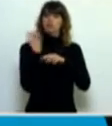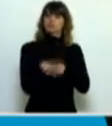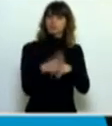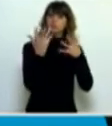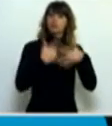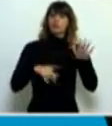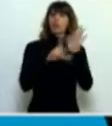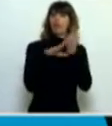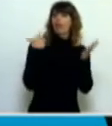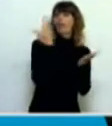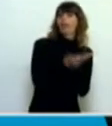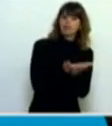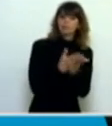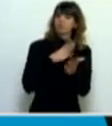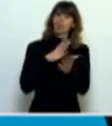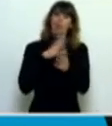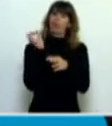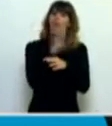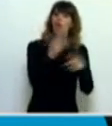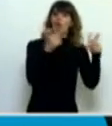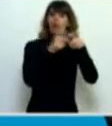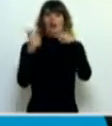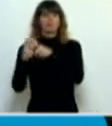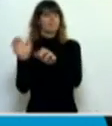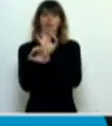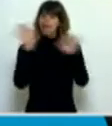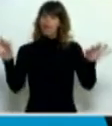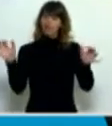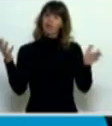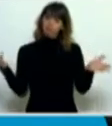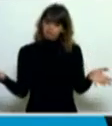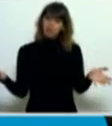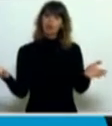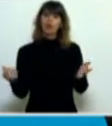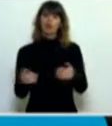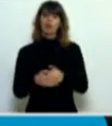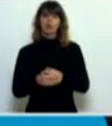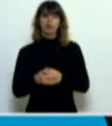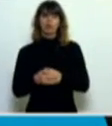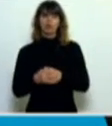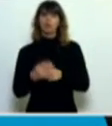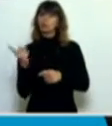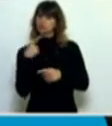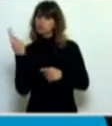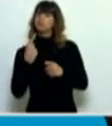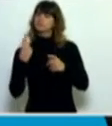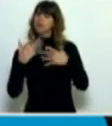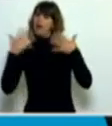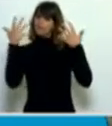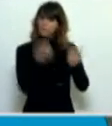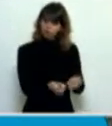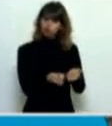con despacho de comisión, pero recibimos con beneplácito y apoyamos en general